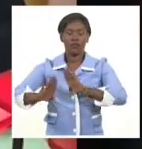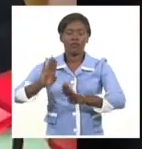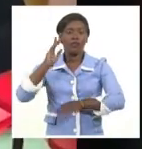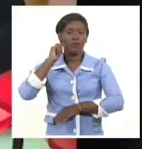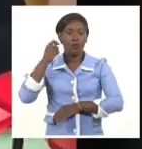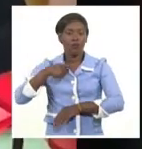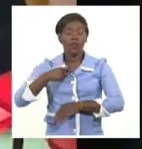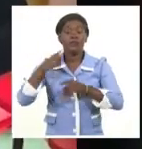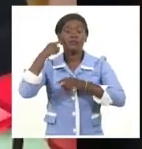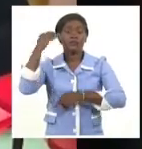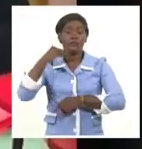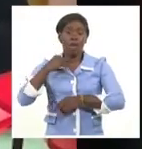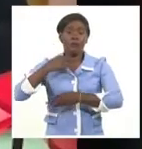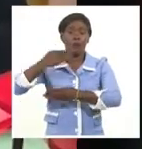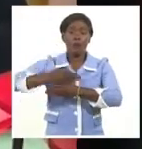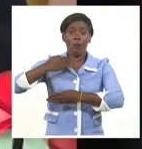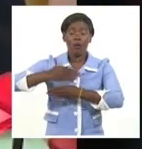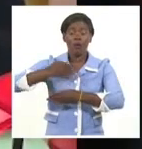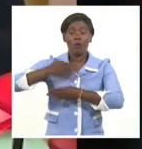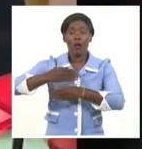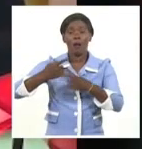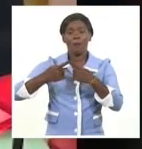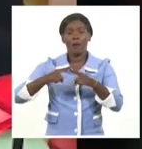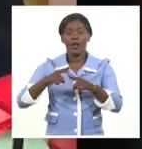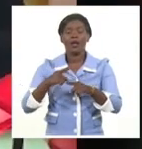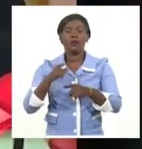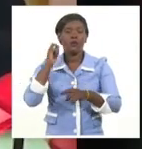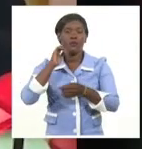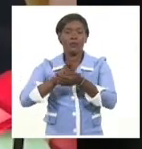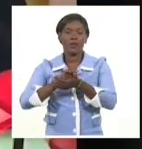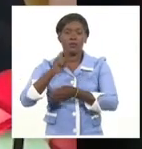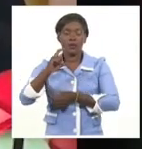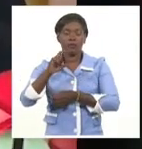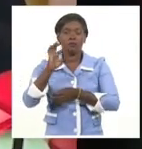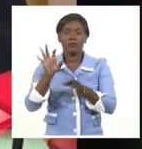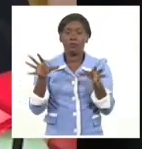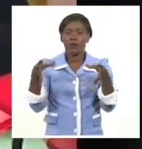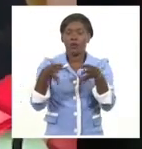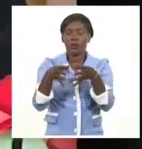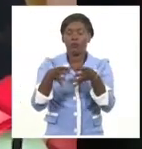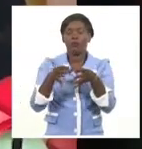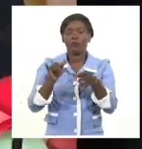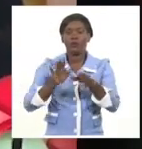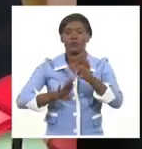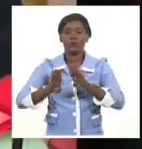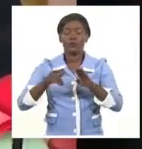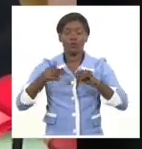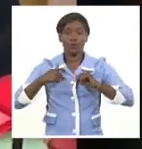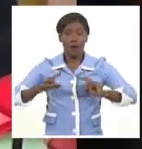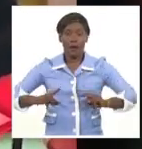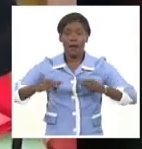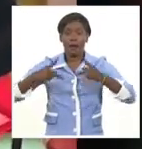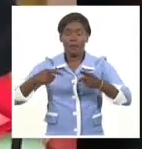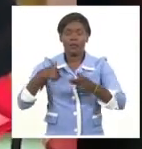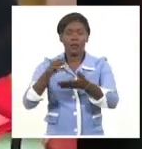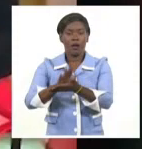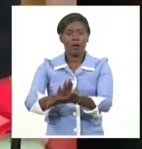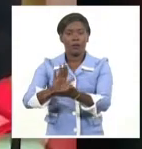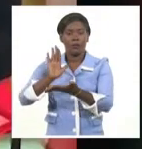Unidos hacia nuestro país. Ratifico mi compromiso de continuar trabajando